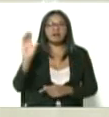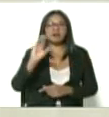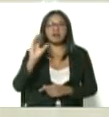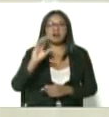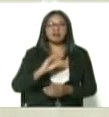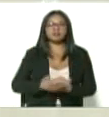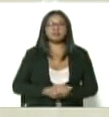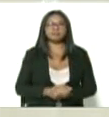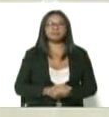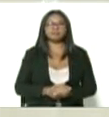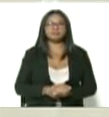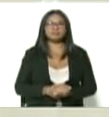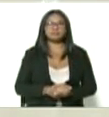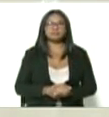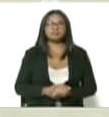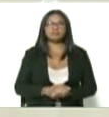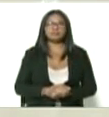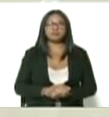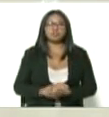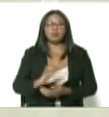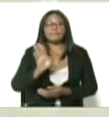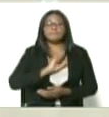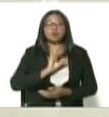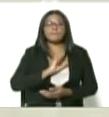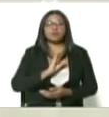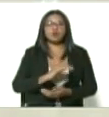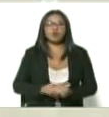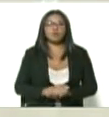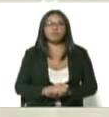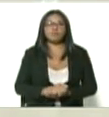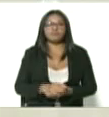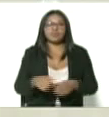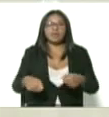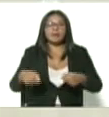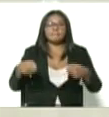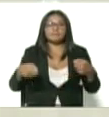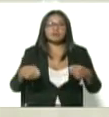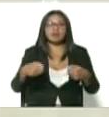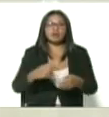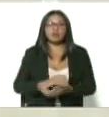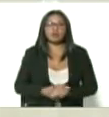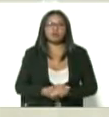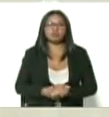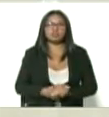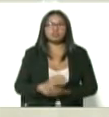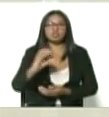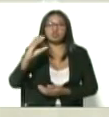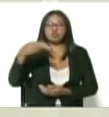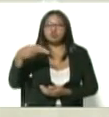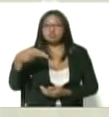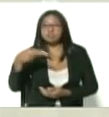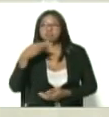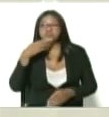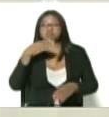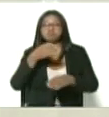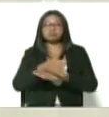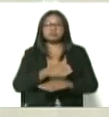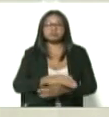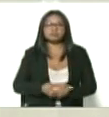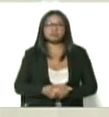para la parroquia Coche allí en el hospital doctor Miguel Ángel Rangel